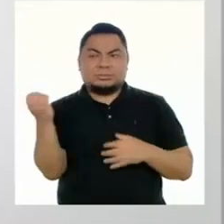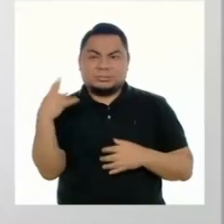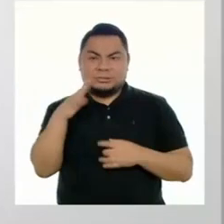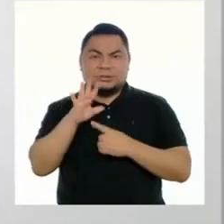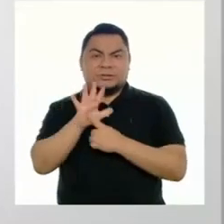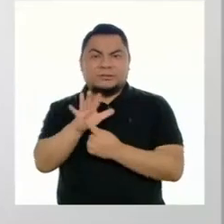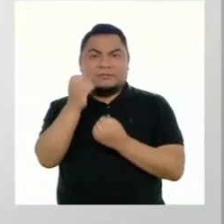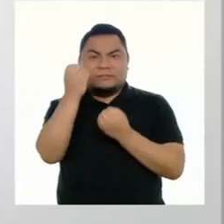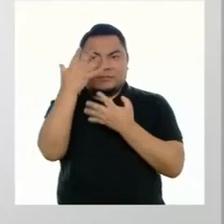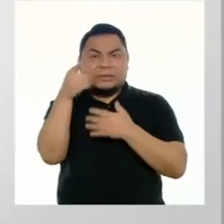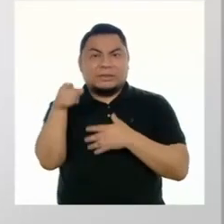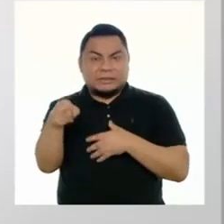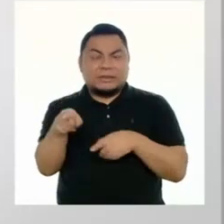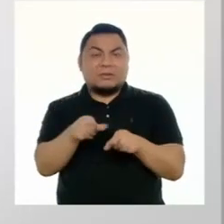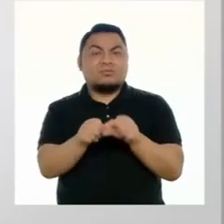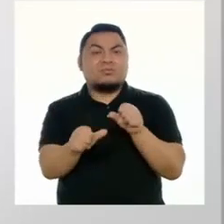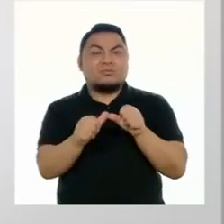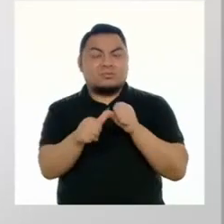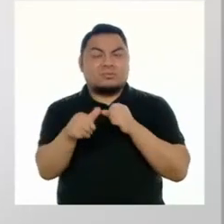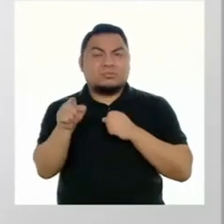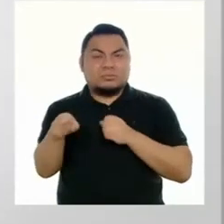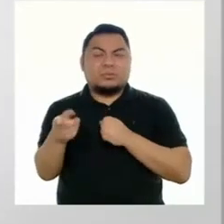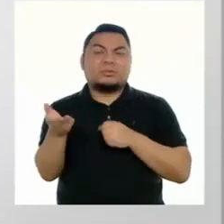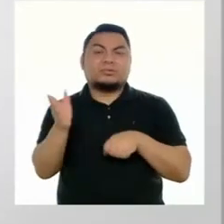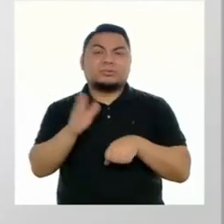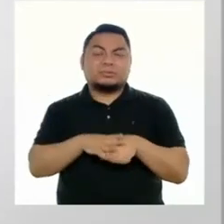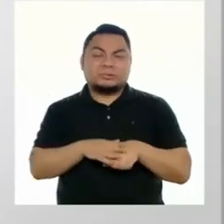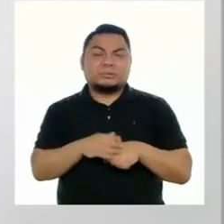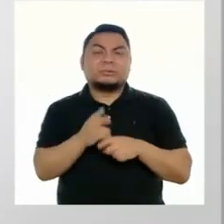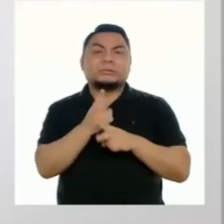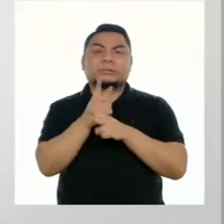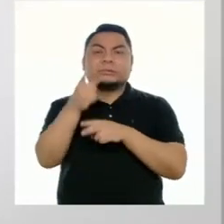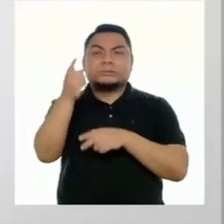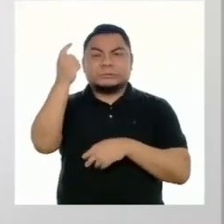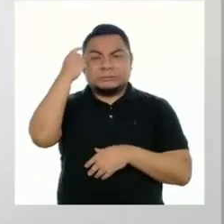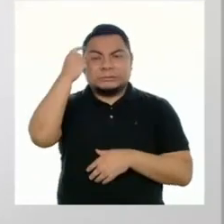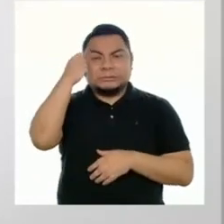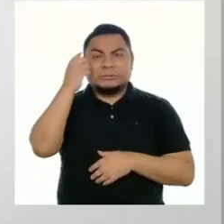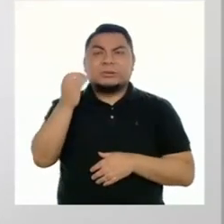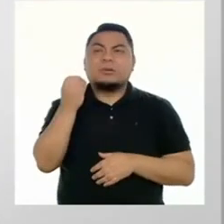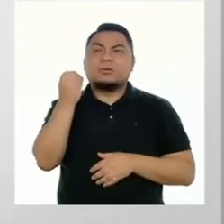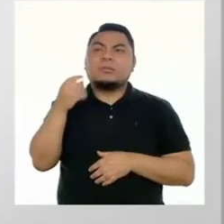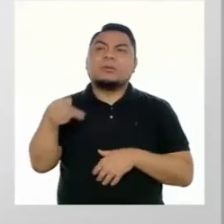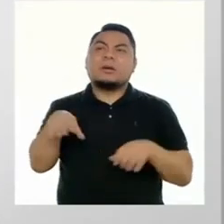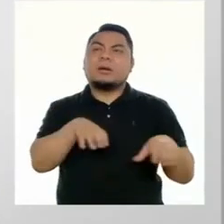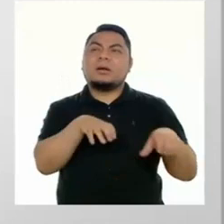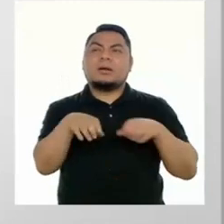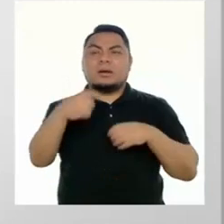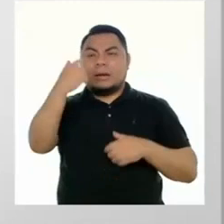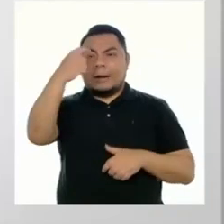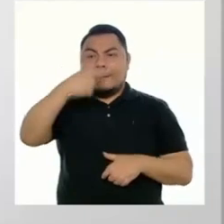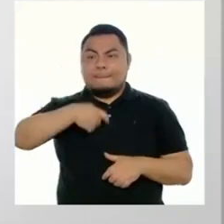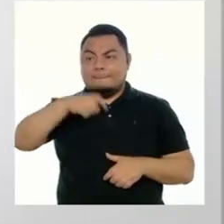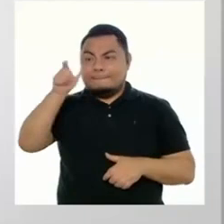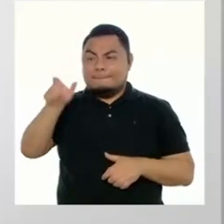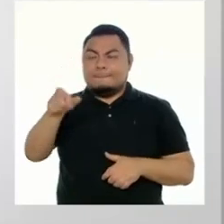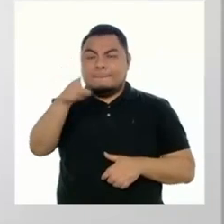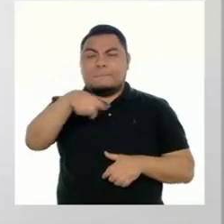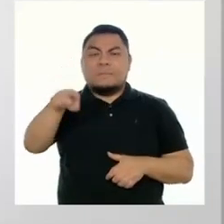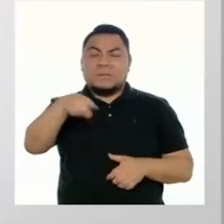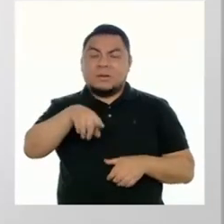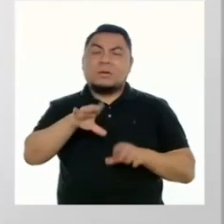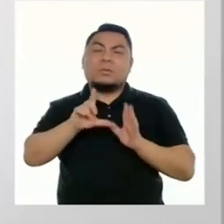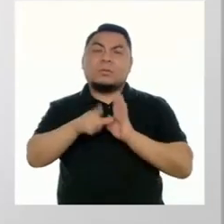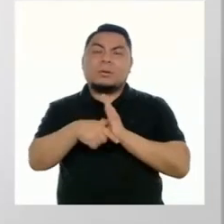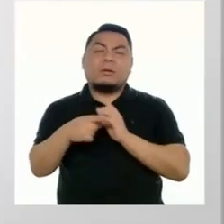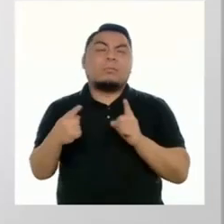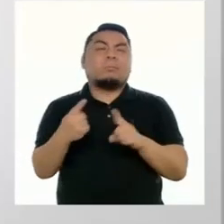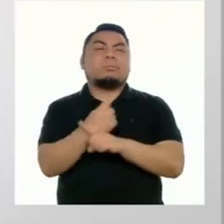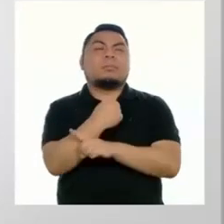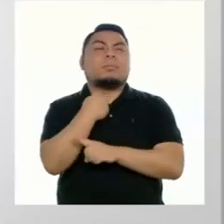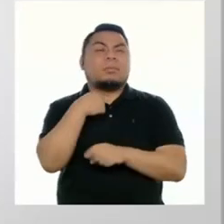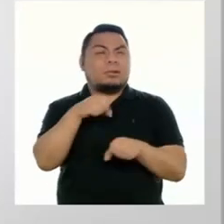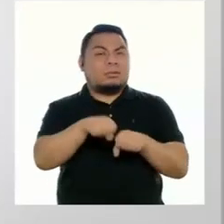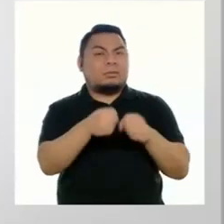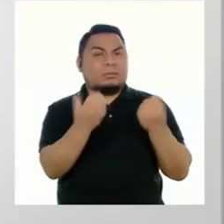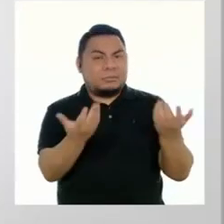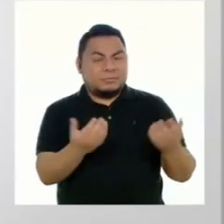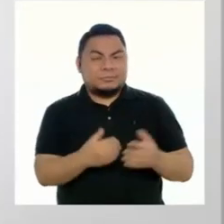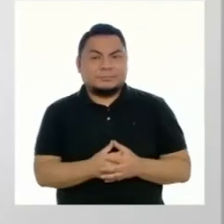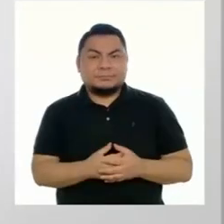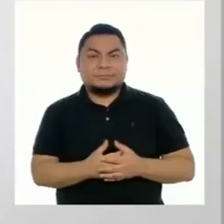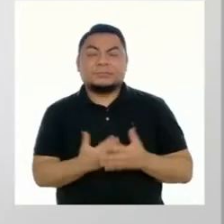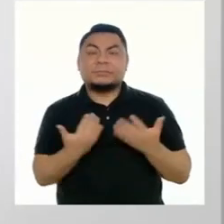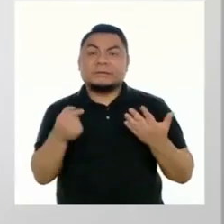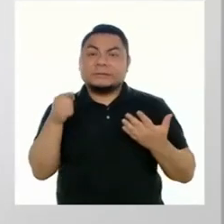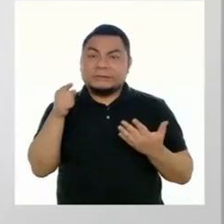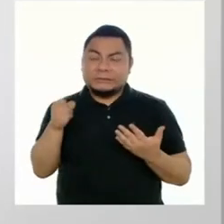y también conocemos información valiosa sobre la necesidad de comprender cómo la actividad humana puede afectar nuestra biodiversidad. Y